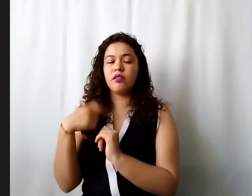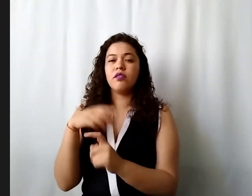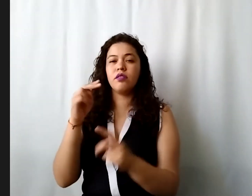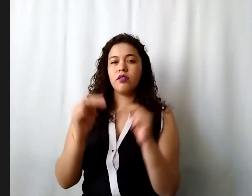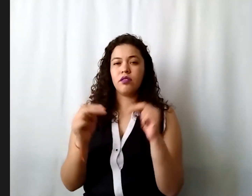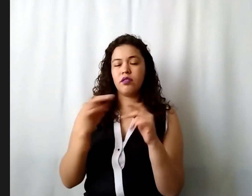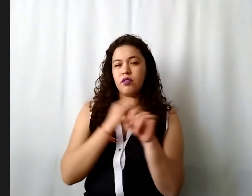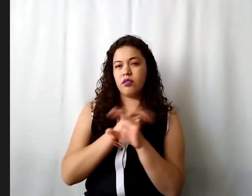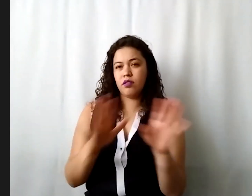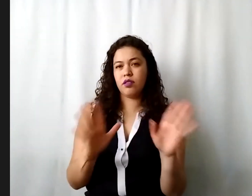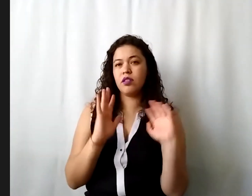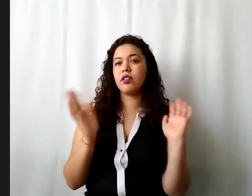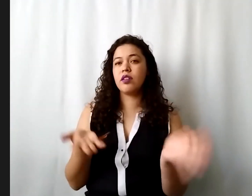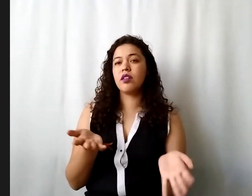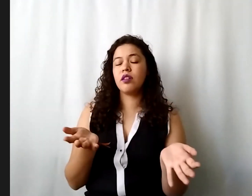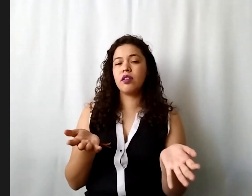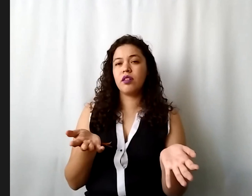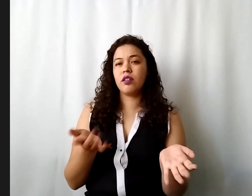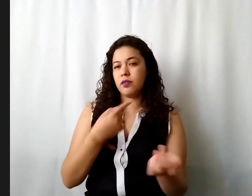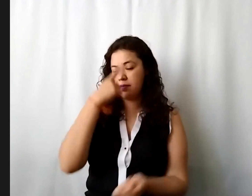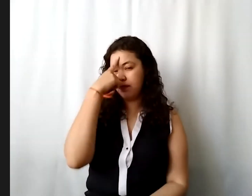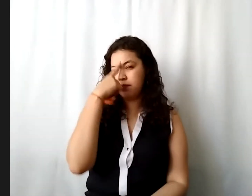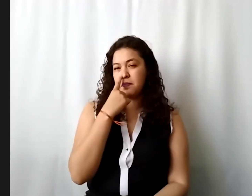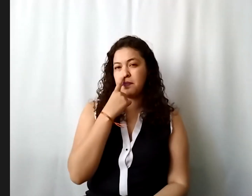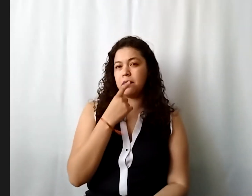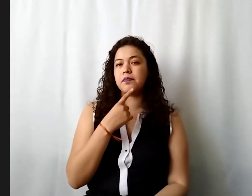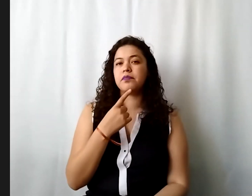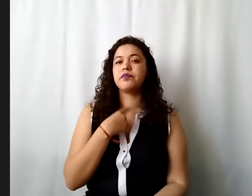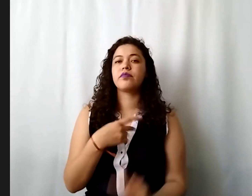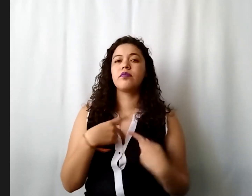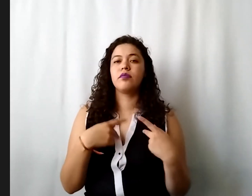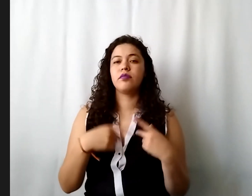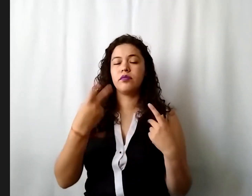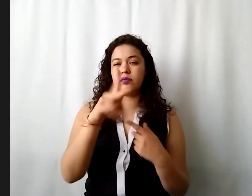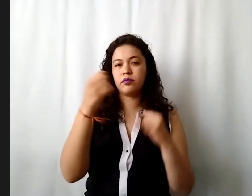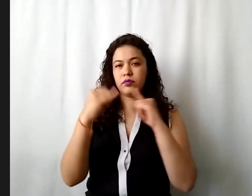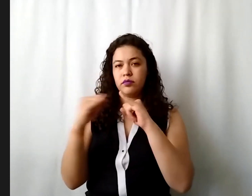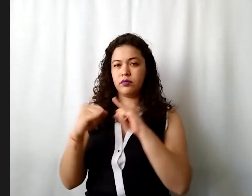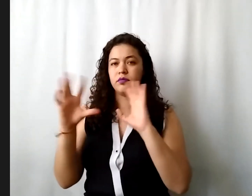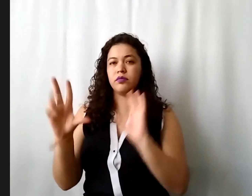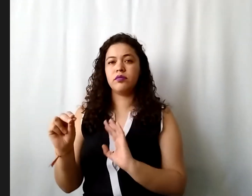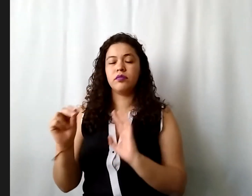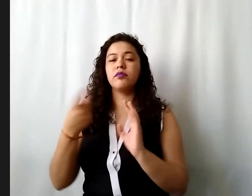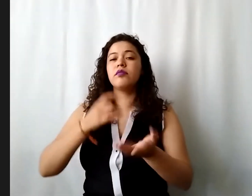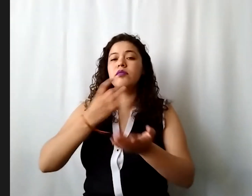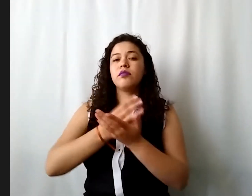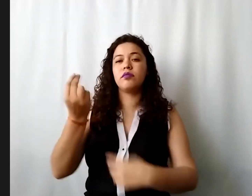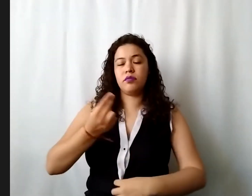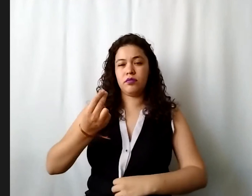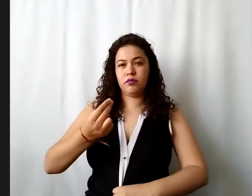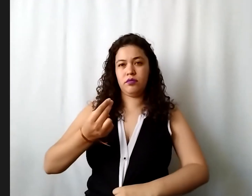información ya no nos va a pedir el perfil de la población que atiende cada institución aquí solamente requerimos si es